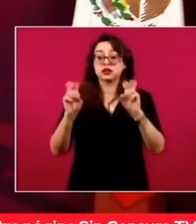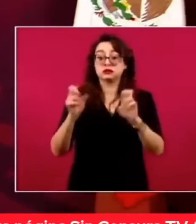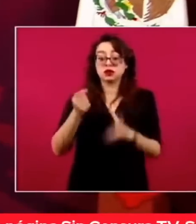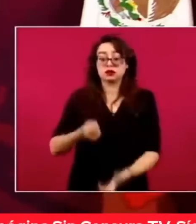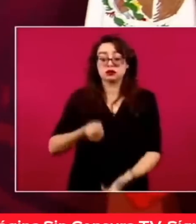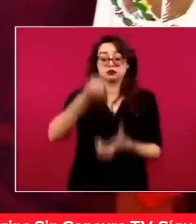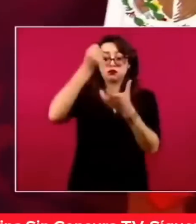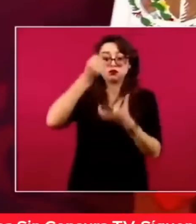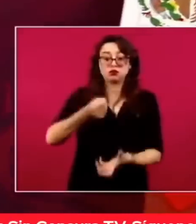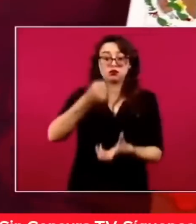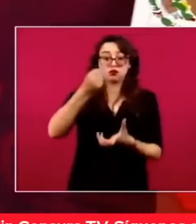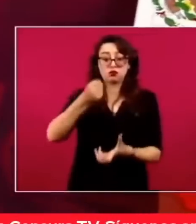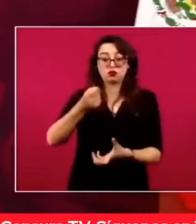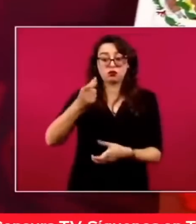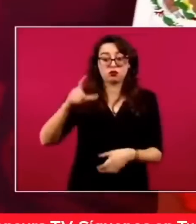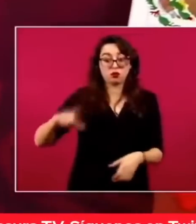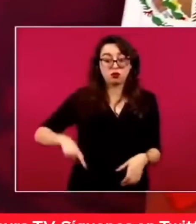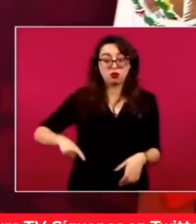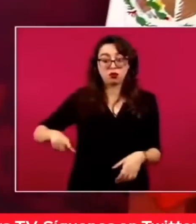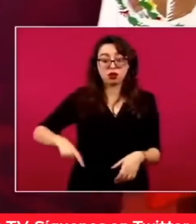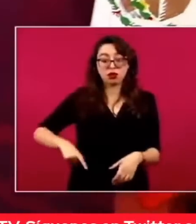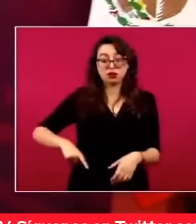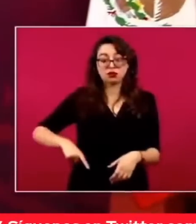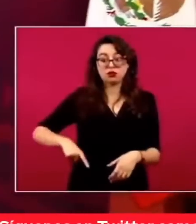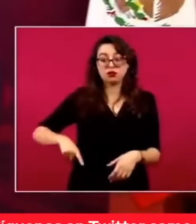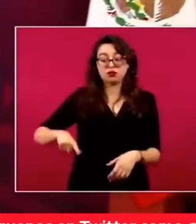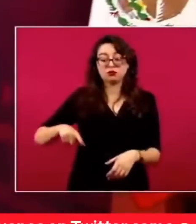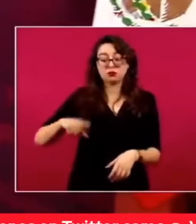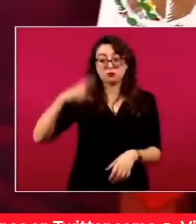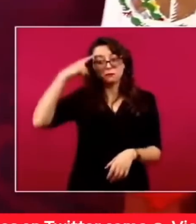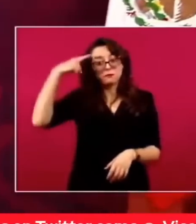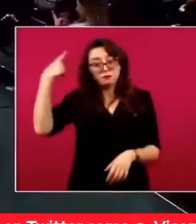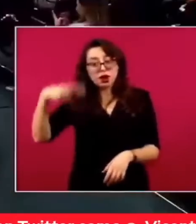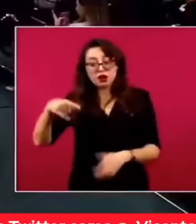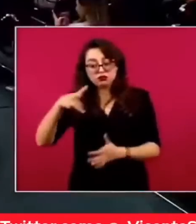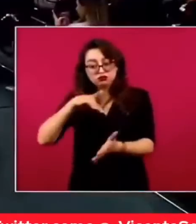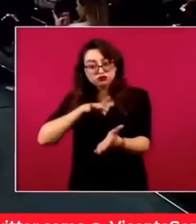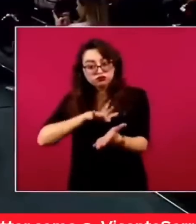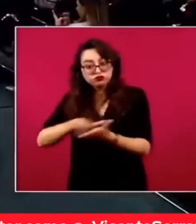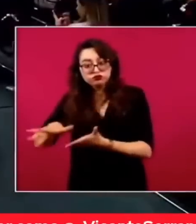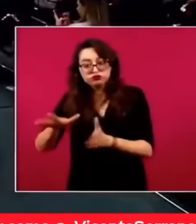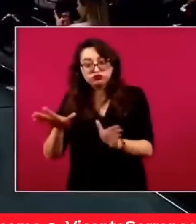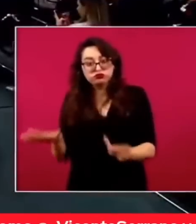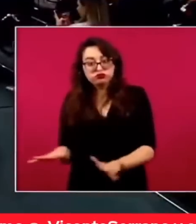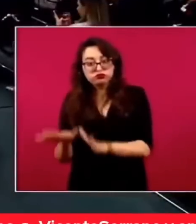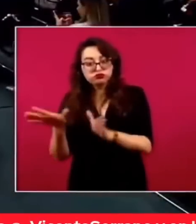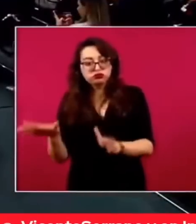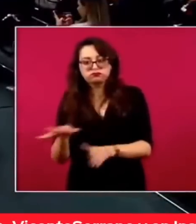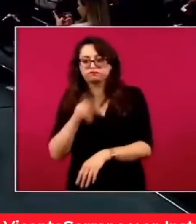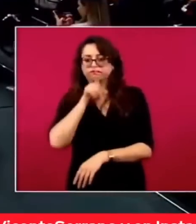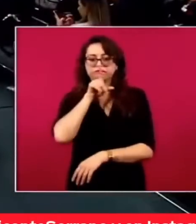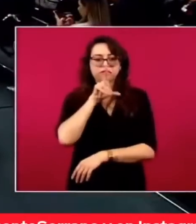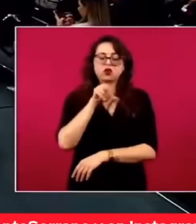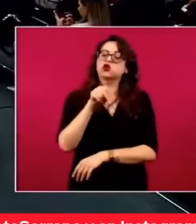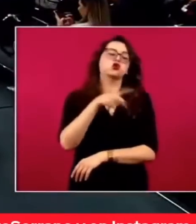que no se compren votos.